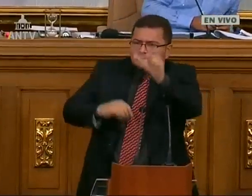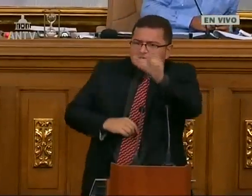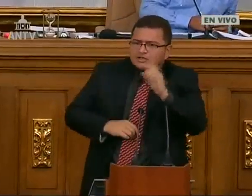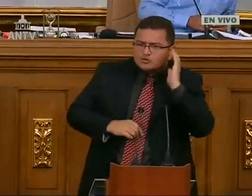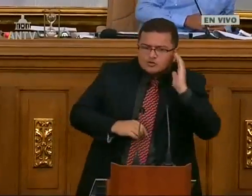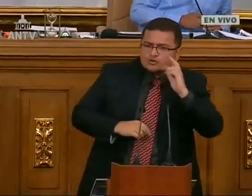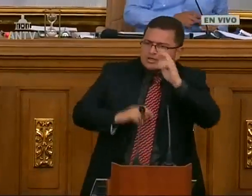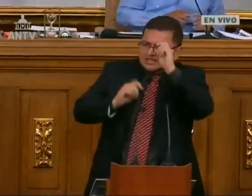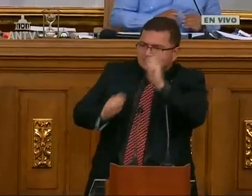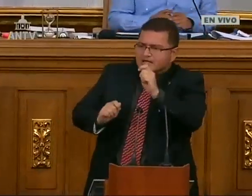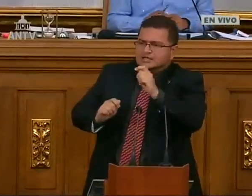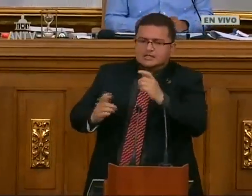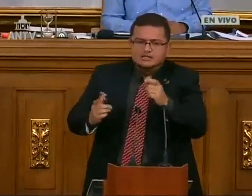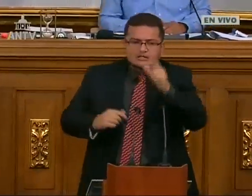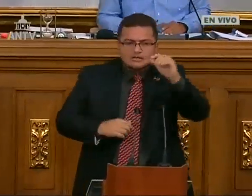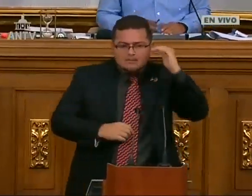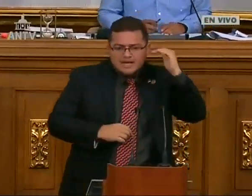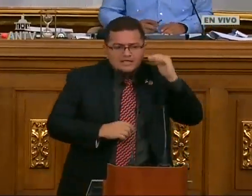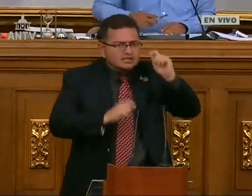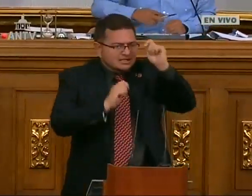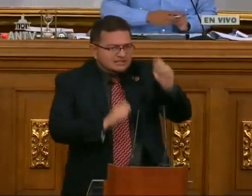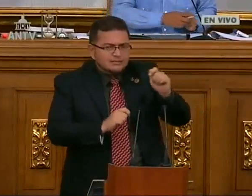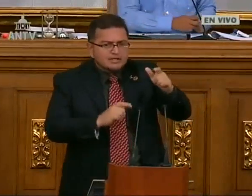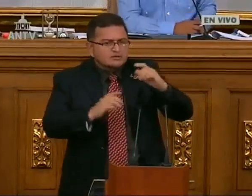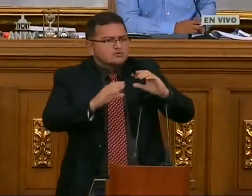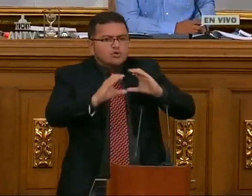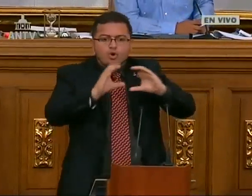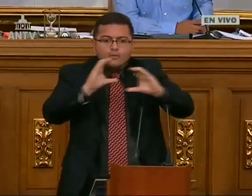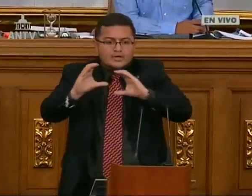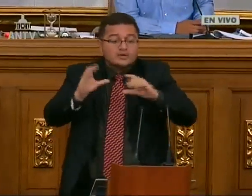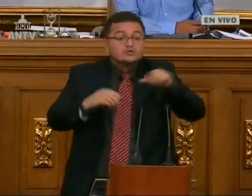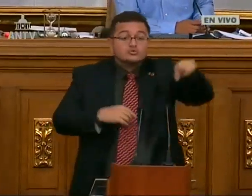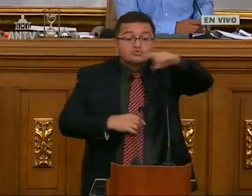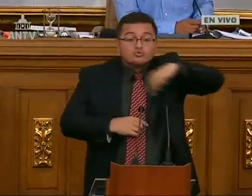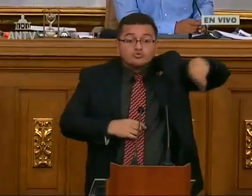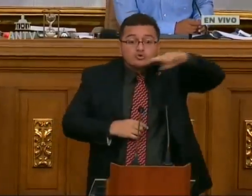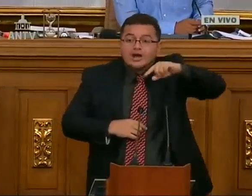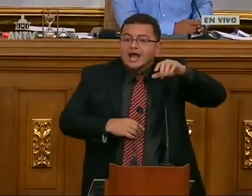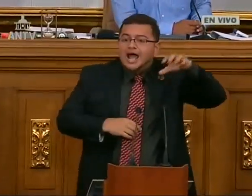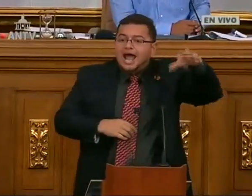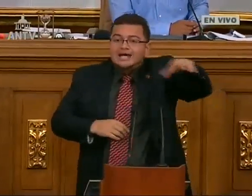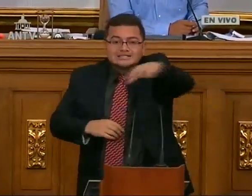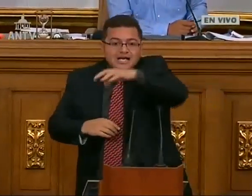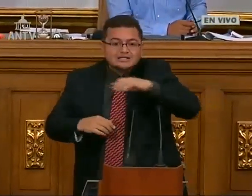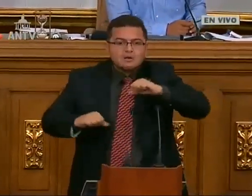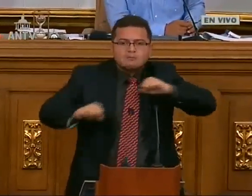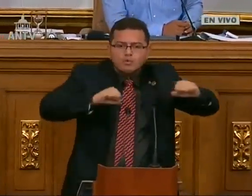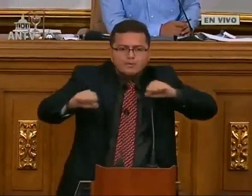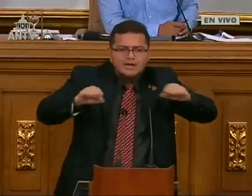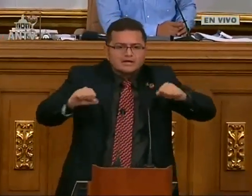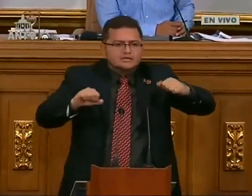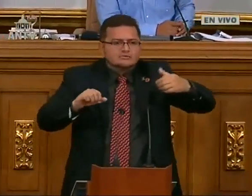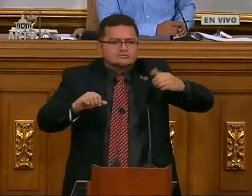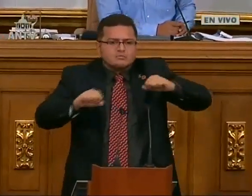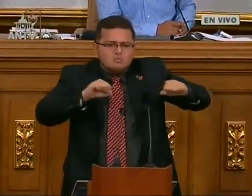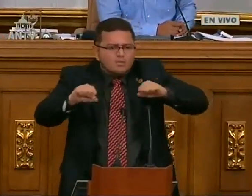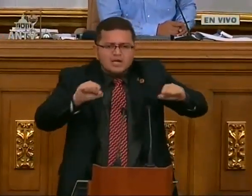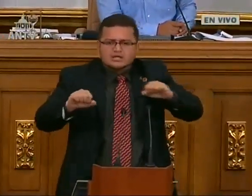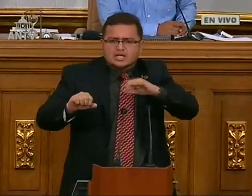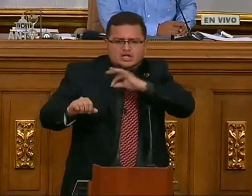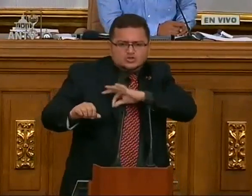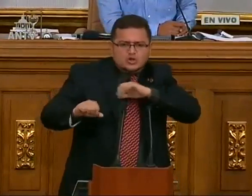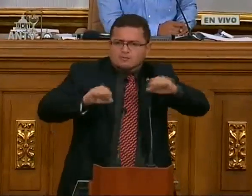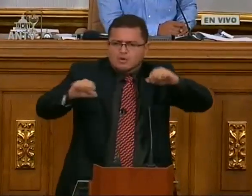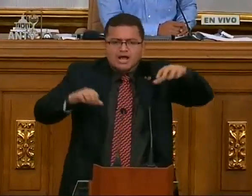Todos Nosotros Como Diputados Y Diputadas Y Vemos Y Nos Podemos Comunicar Y Aprender Esta Lengua Y